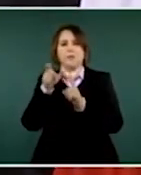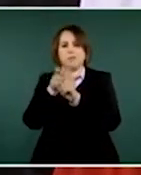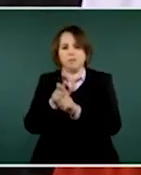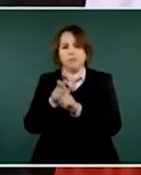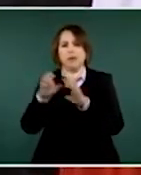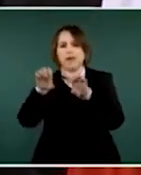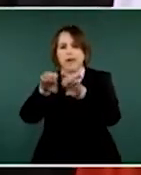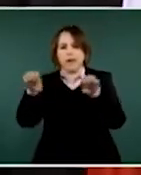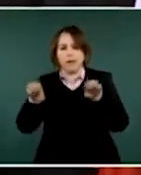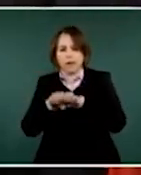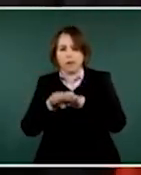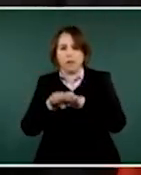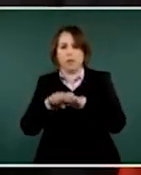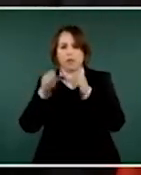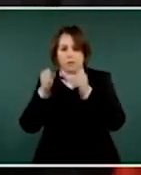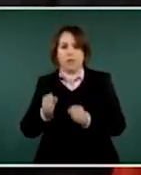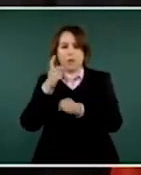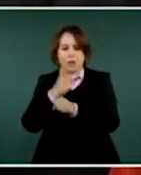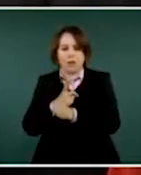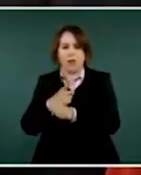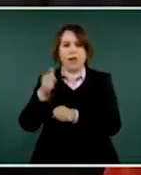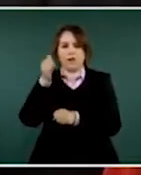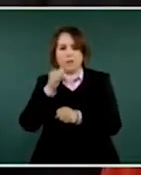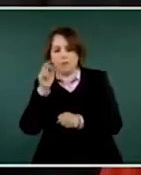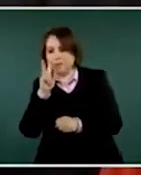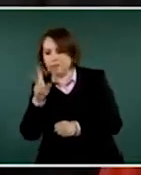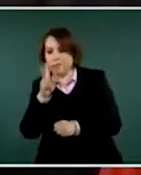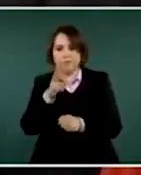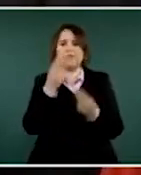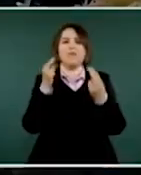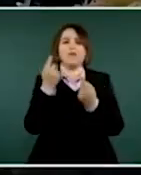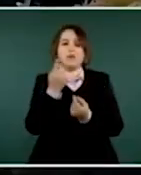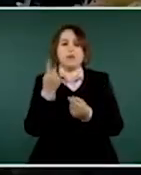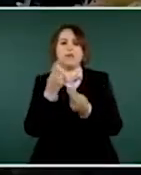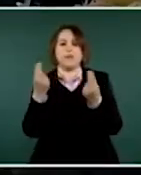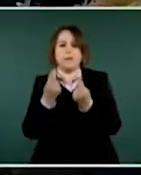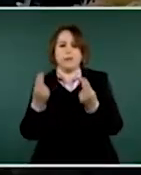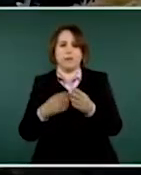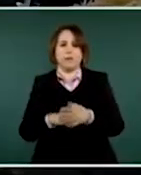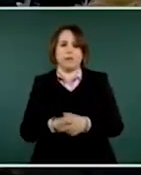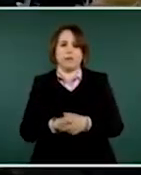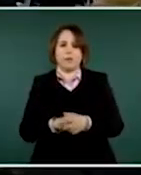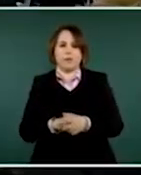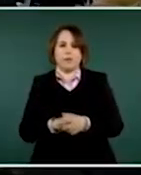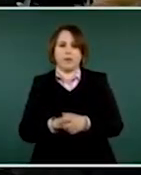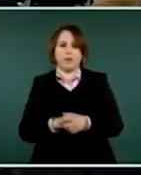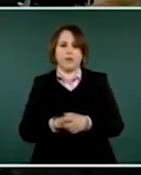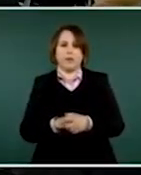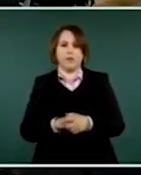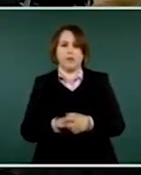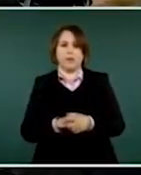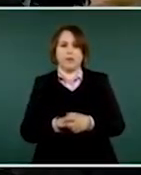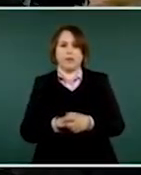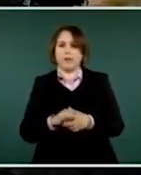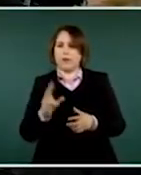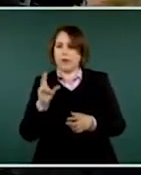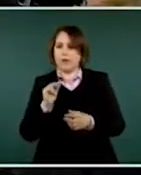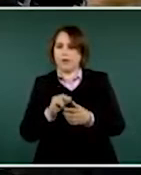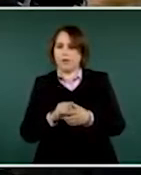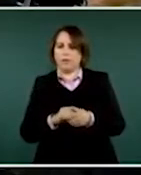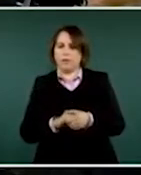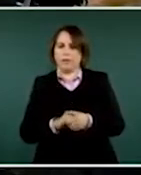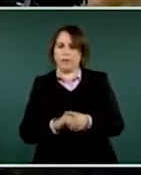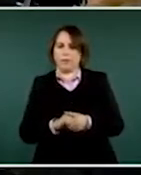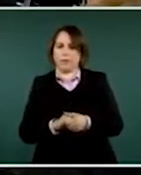desde el día de ayer, que fue una explosión del volcán Popocatépetl, que dentro de lo que se ha estado